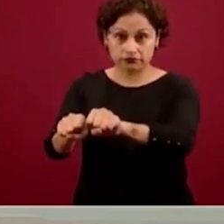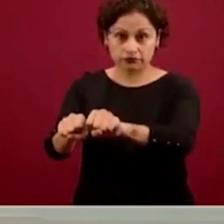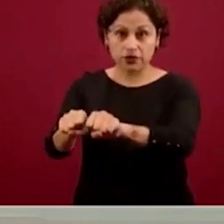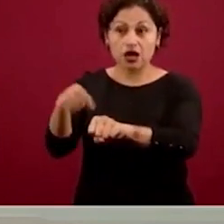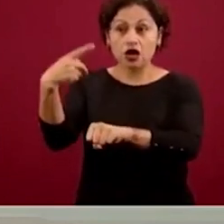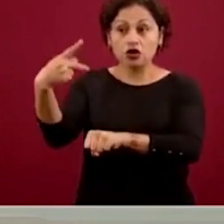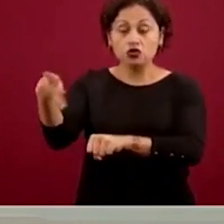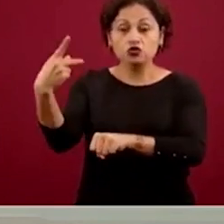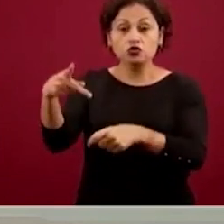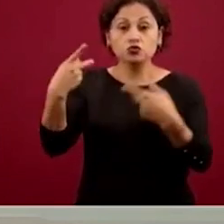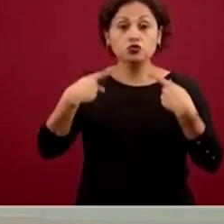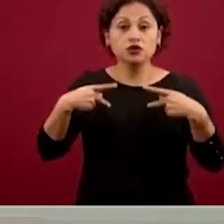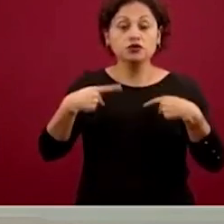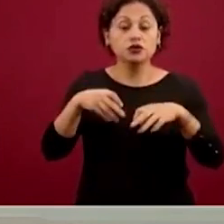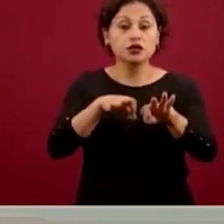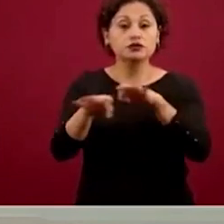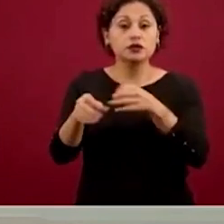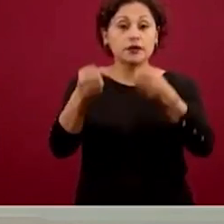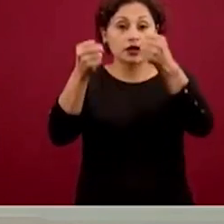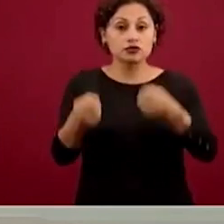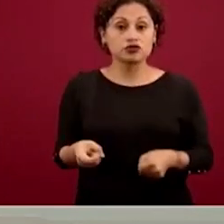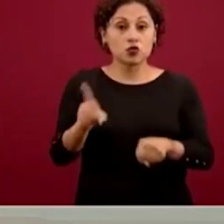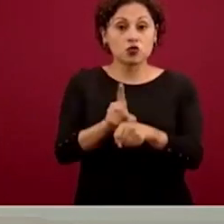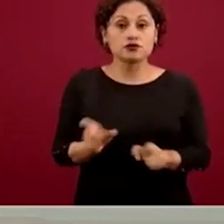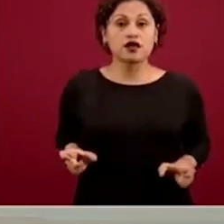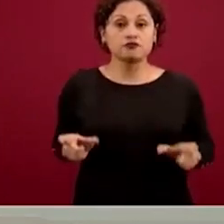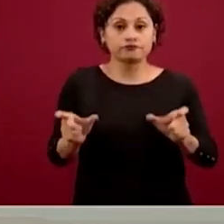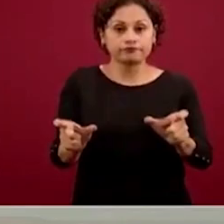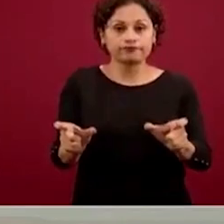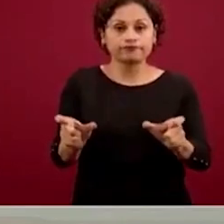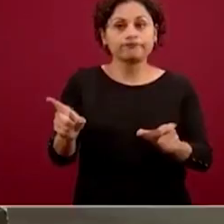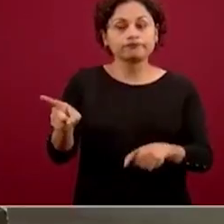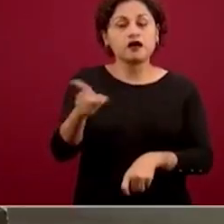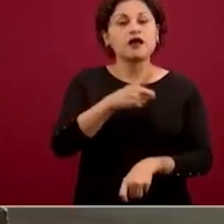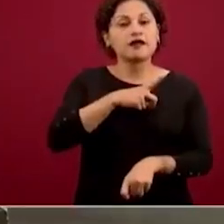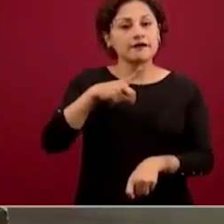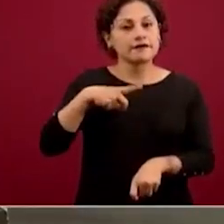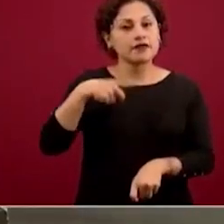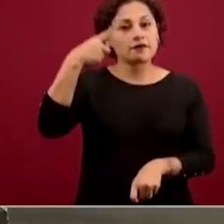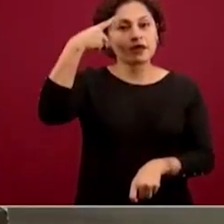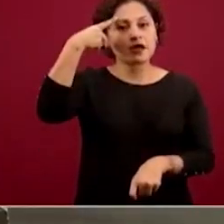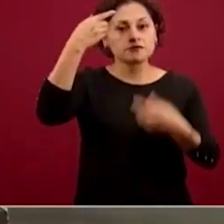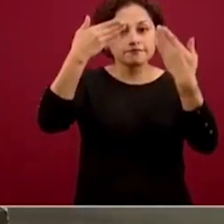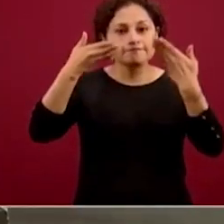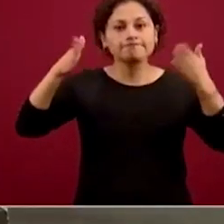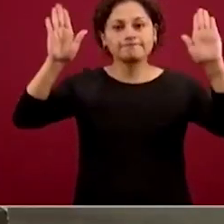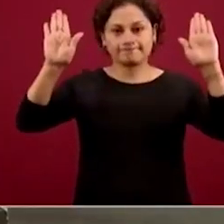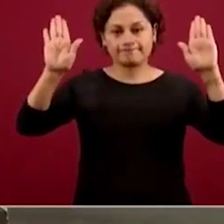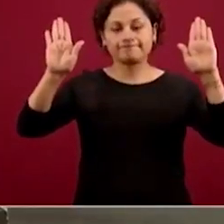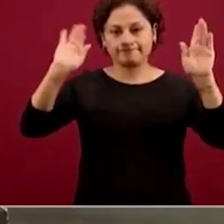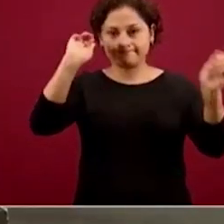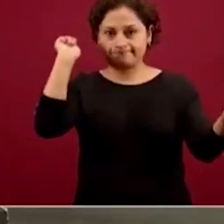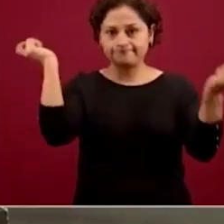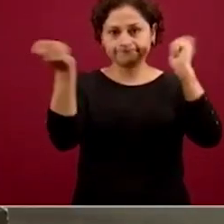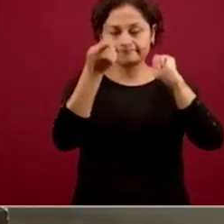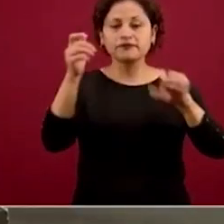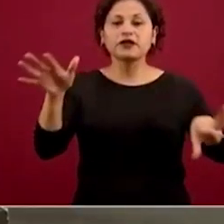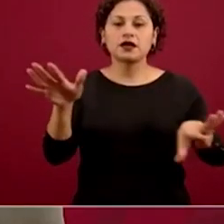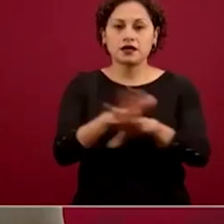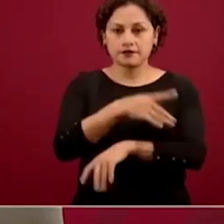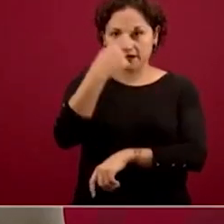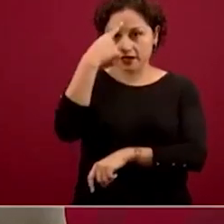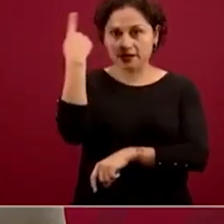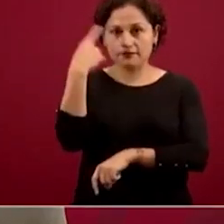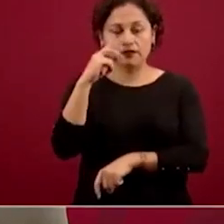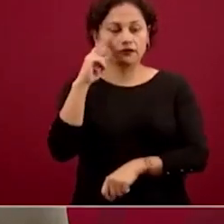de seguridad privada que tienen para que también tengan este criterio de ver a una persona, en este caso